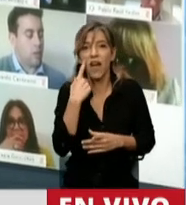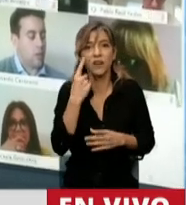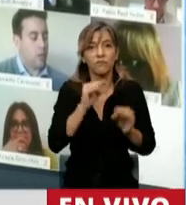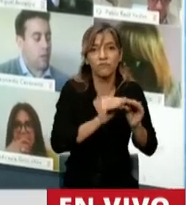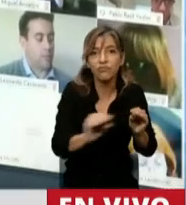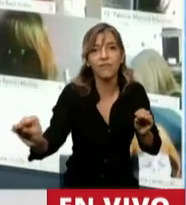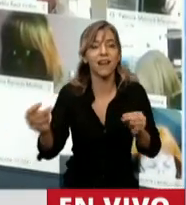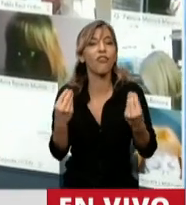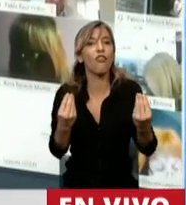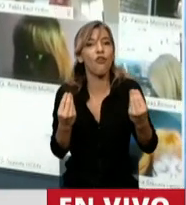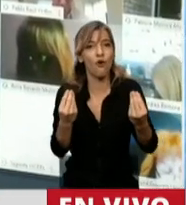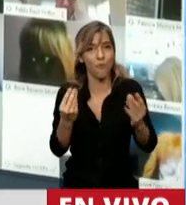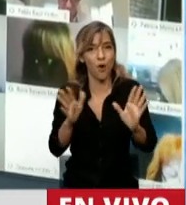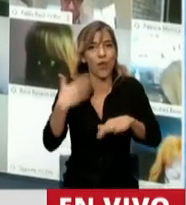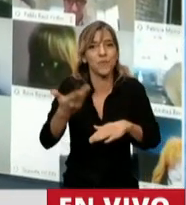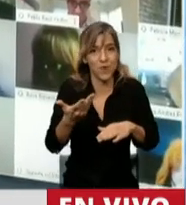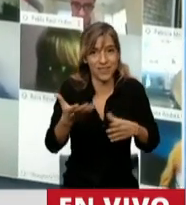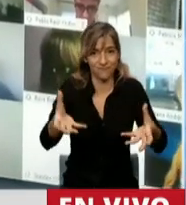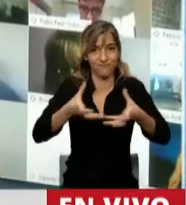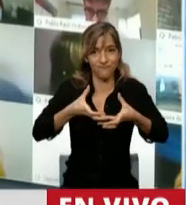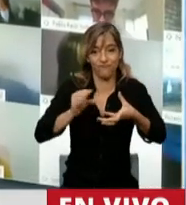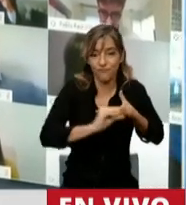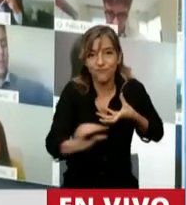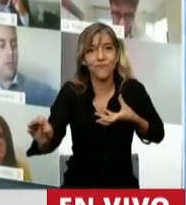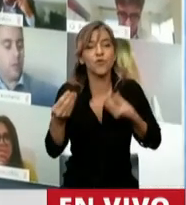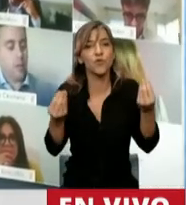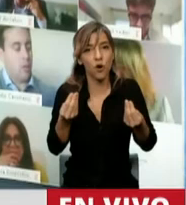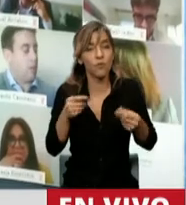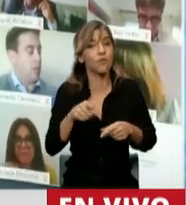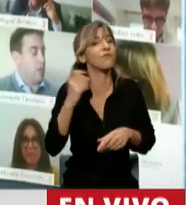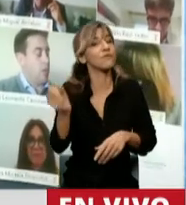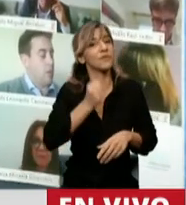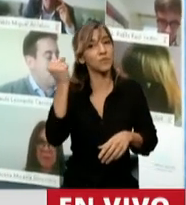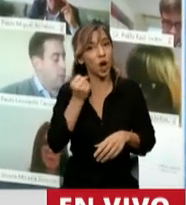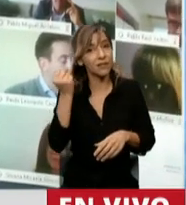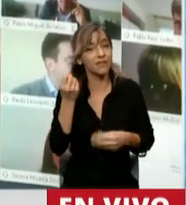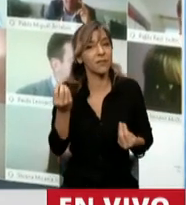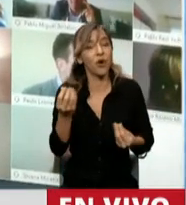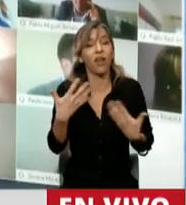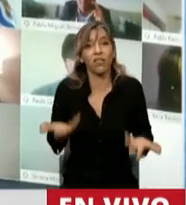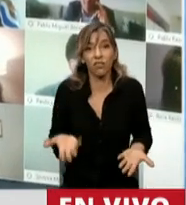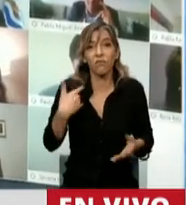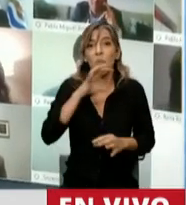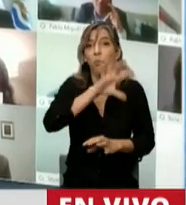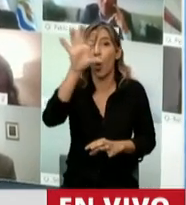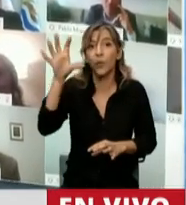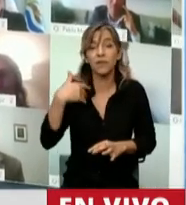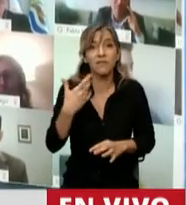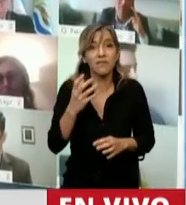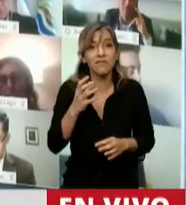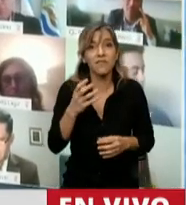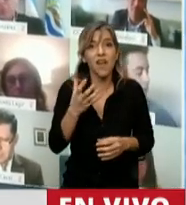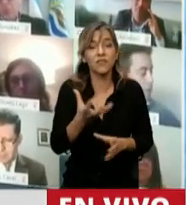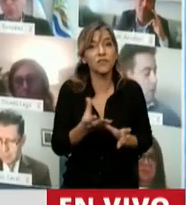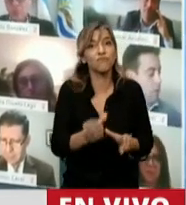se genera una herramienta financiera inédita con la posibilidad de que las jurisdicciones provinciales reciban estos